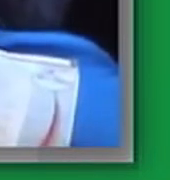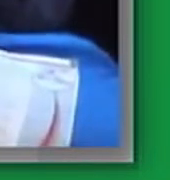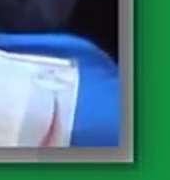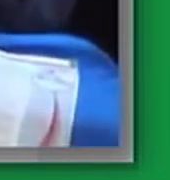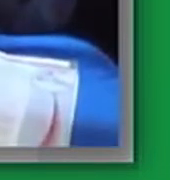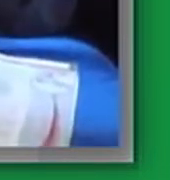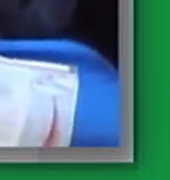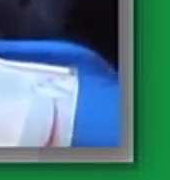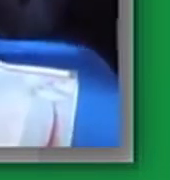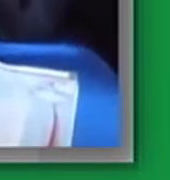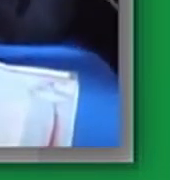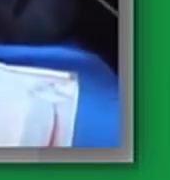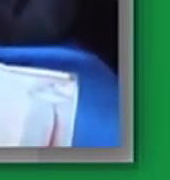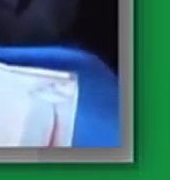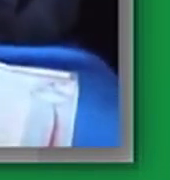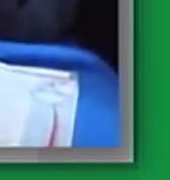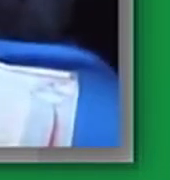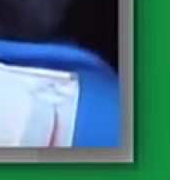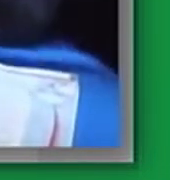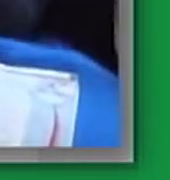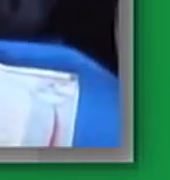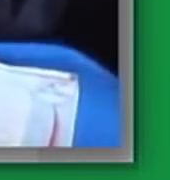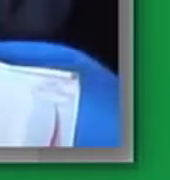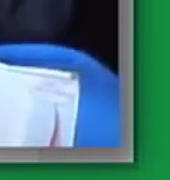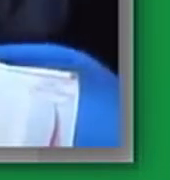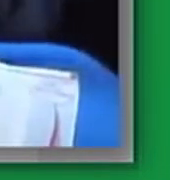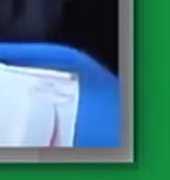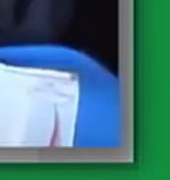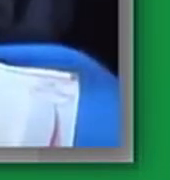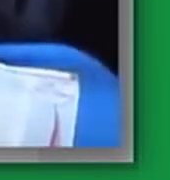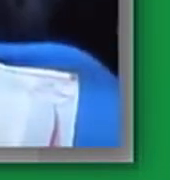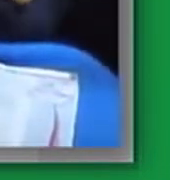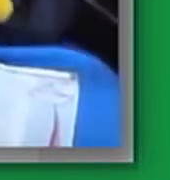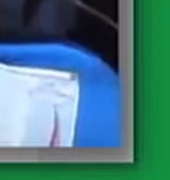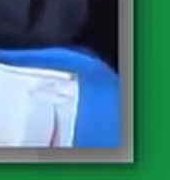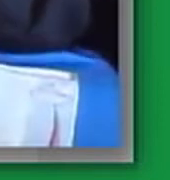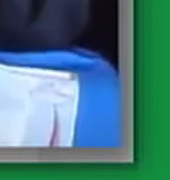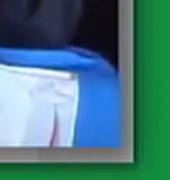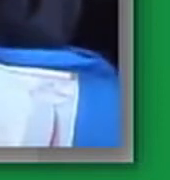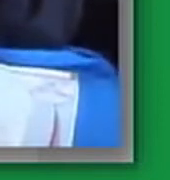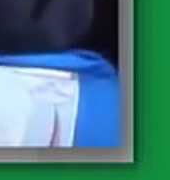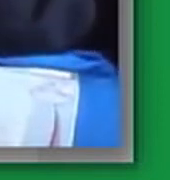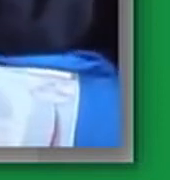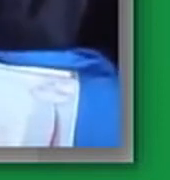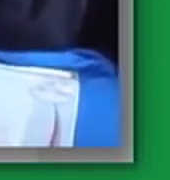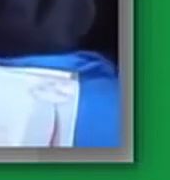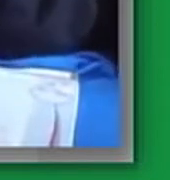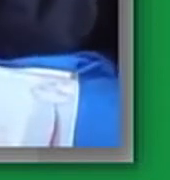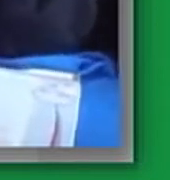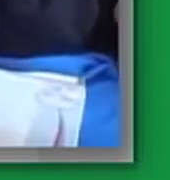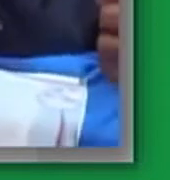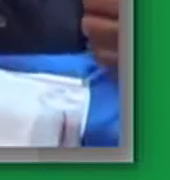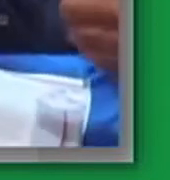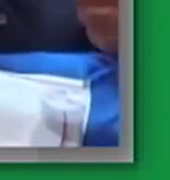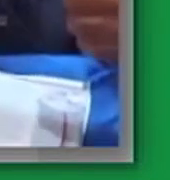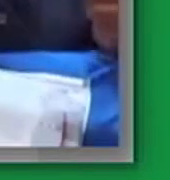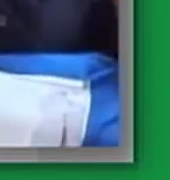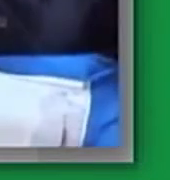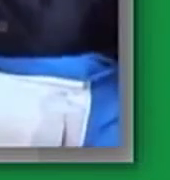añil por las tardes se suspendían en una flor en una hoja y se entregaban al sueño